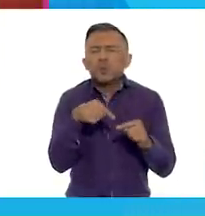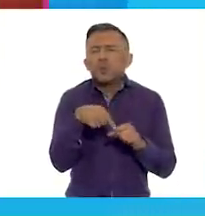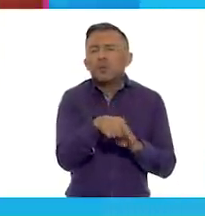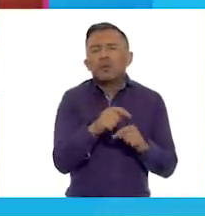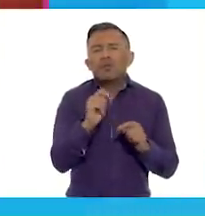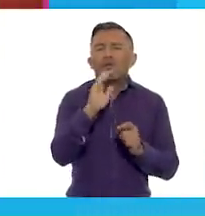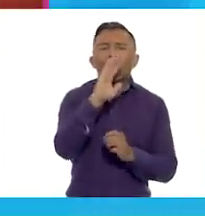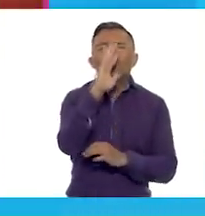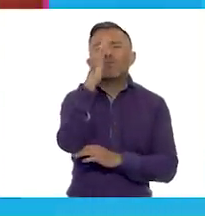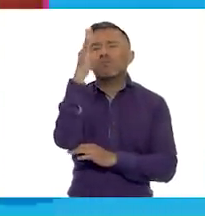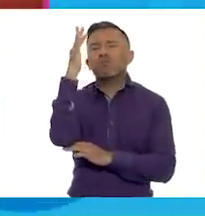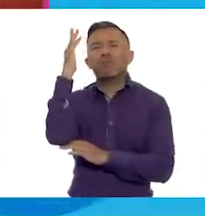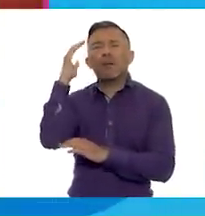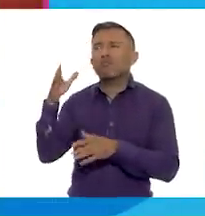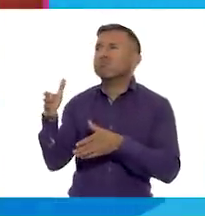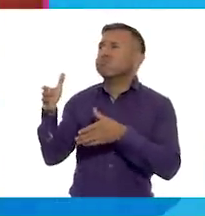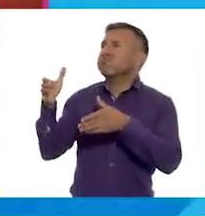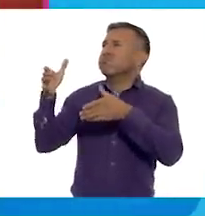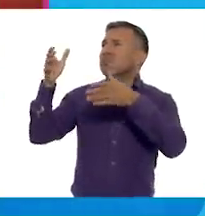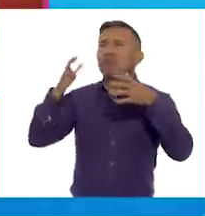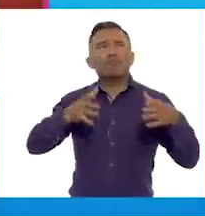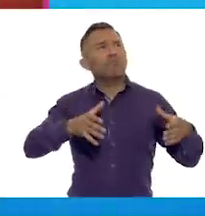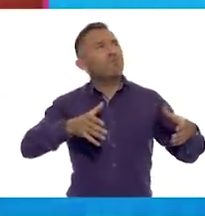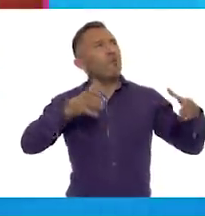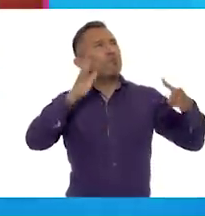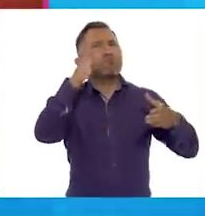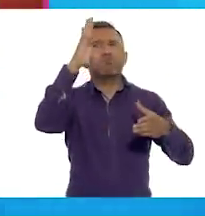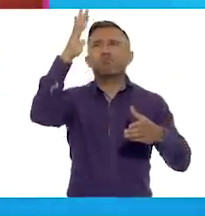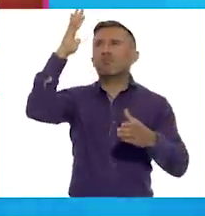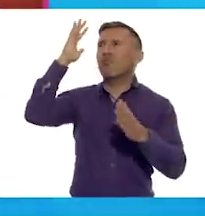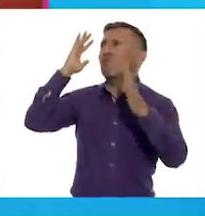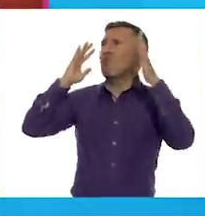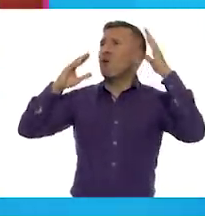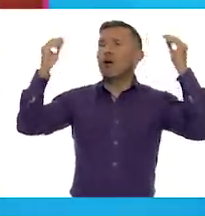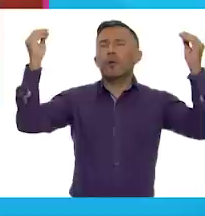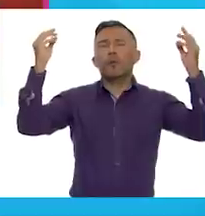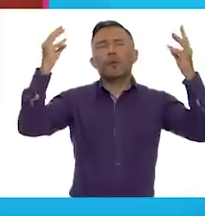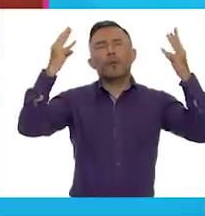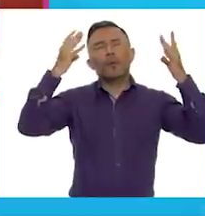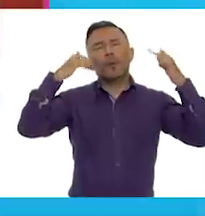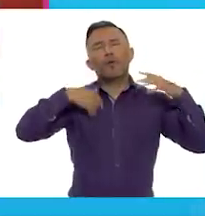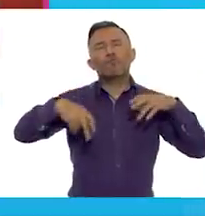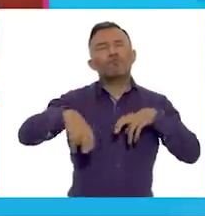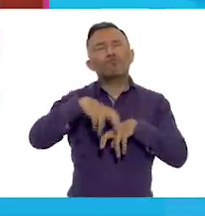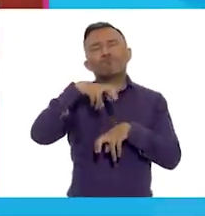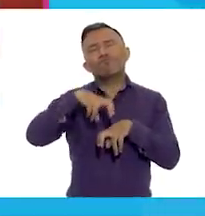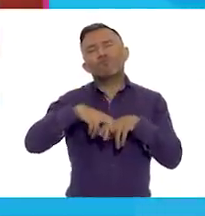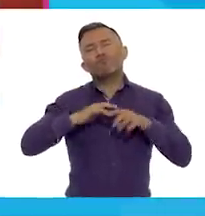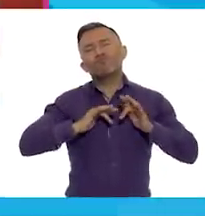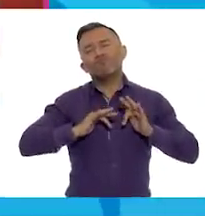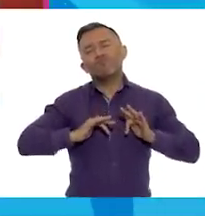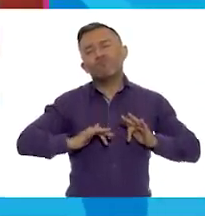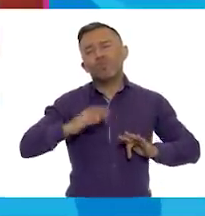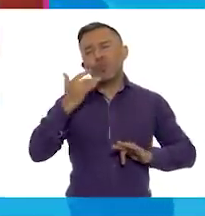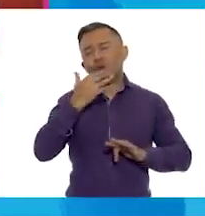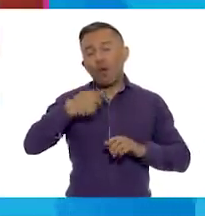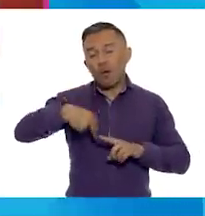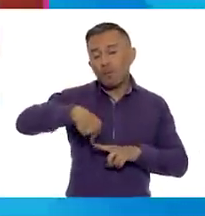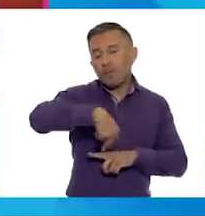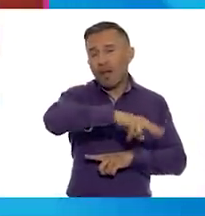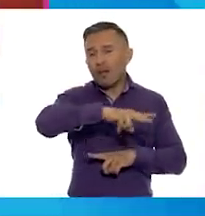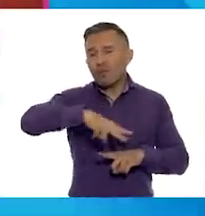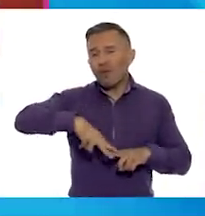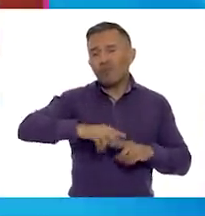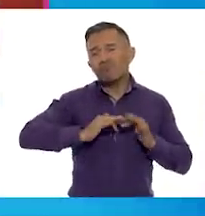lleno de grandes árboles que les dan sombra y cobijo para poder descansar tanto cuando va como cuando regresa.